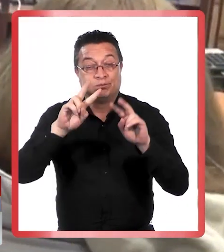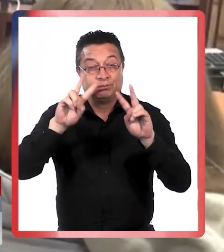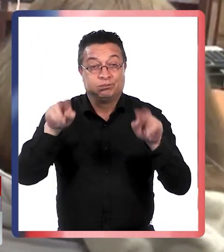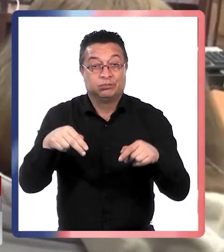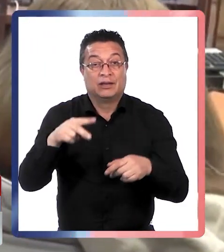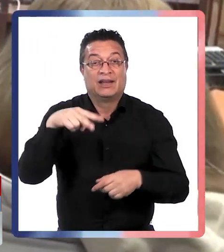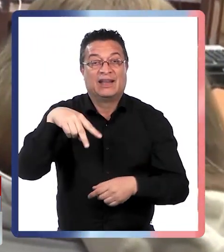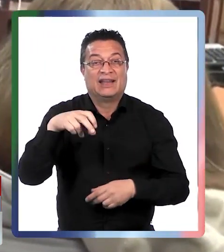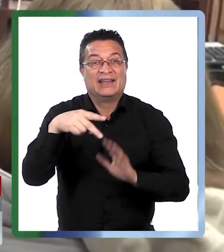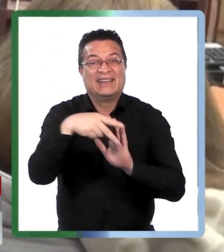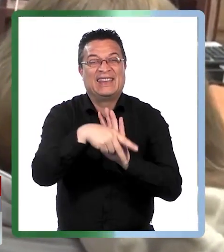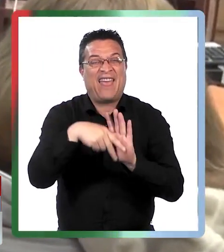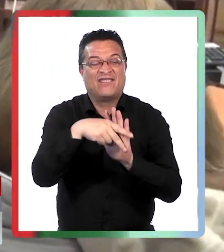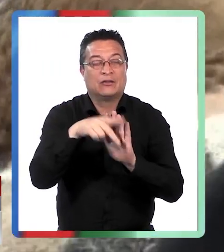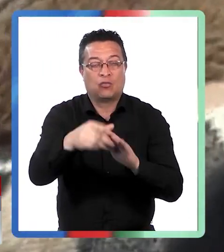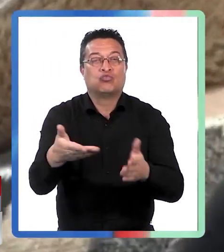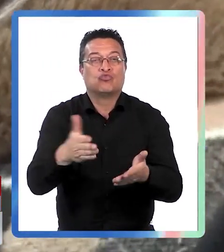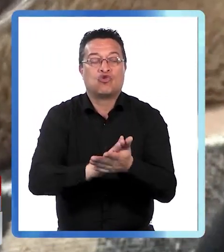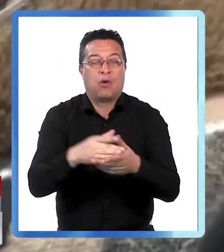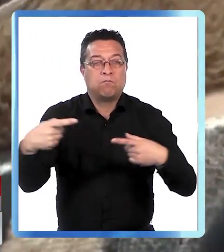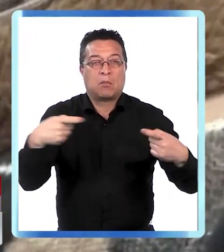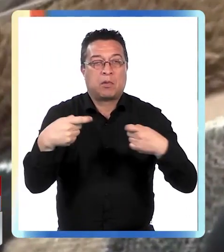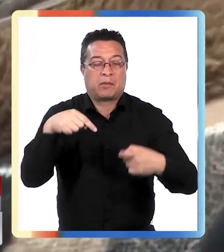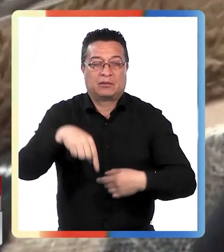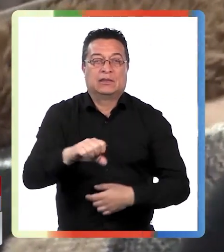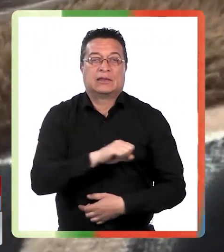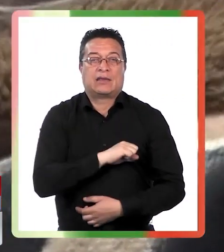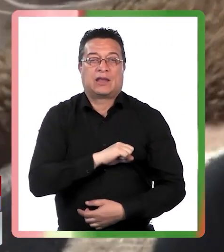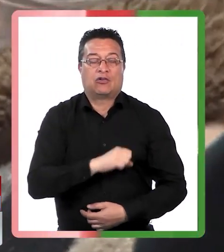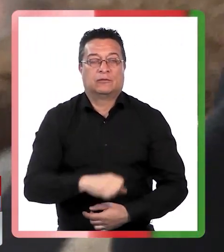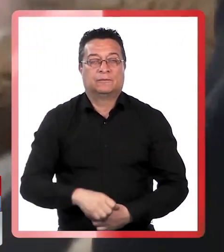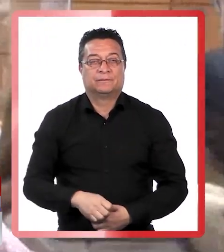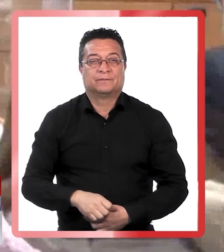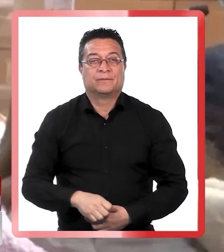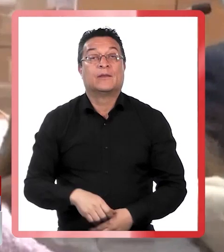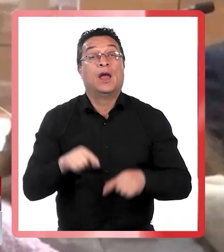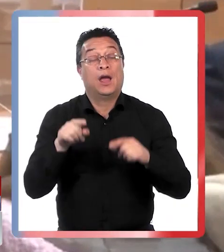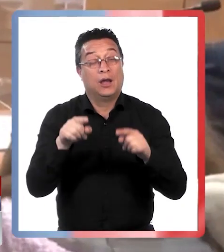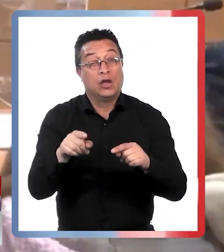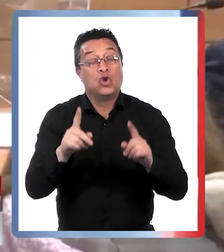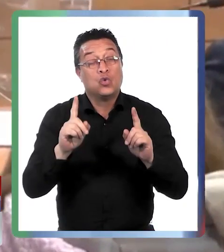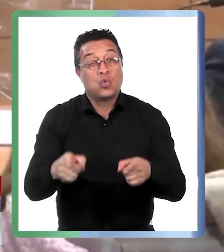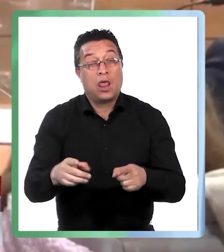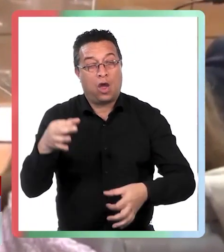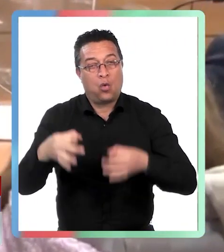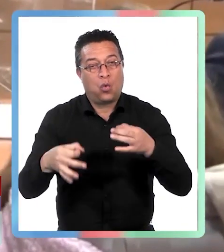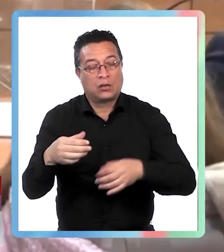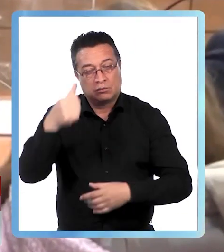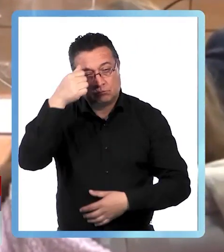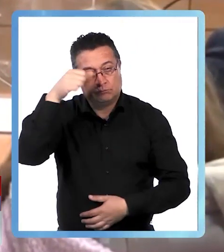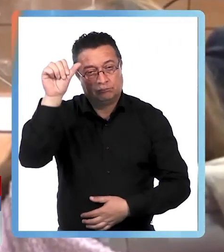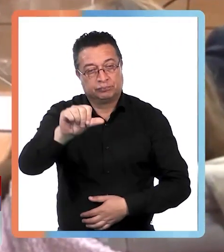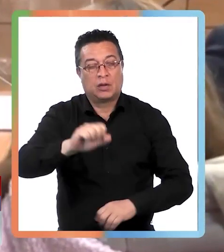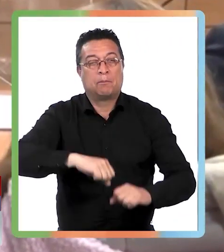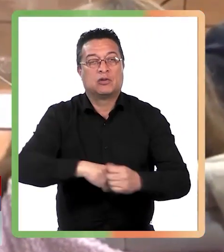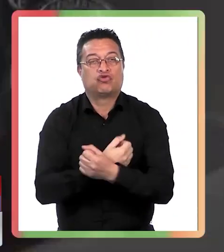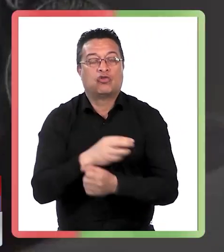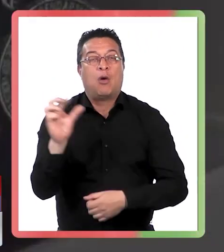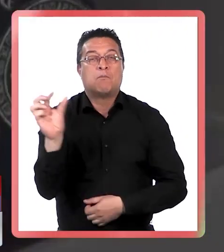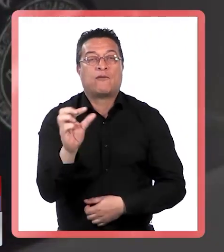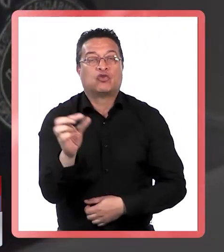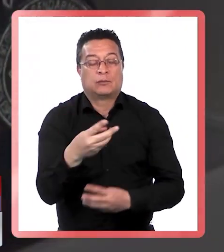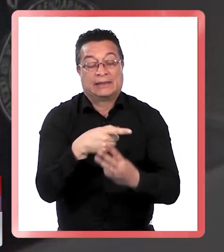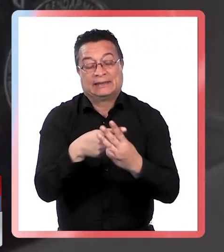apodado el Netflix murió en una balacera en Santiago de cualquier forma el juez decidió aplicar prisión